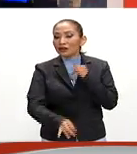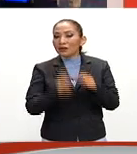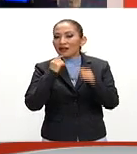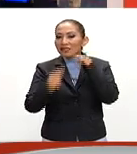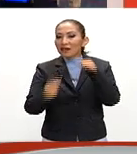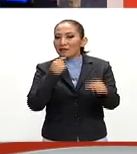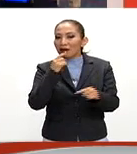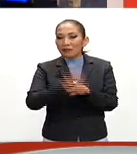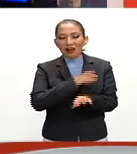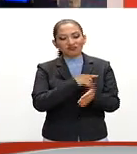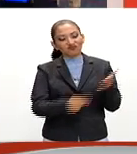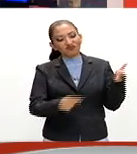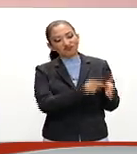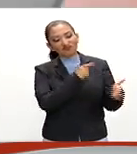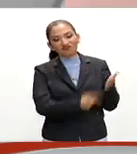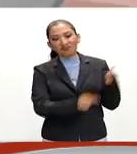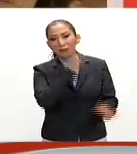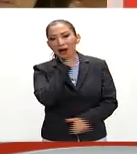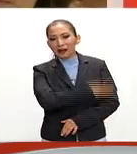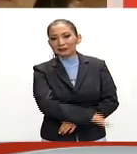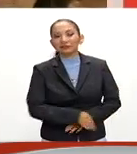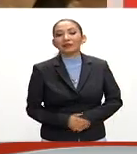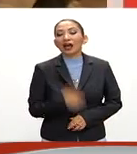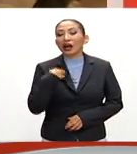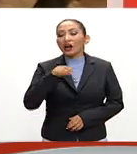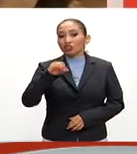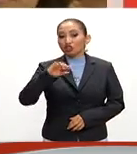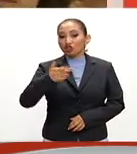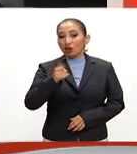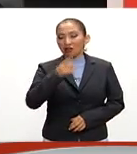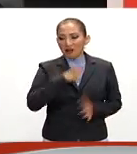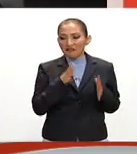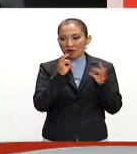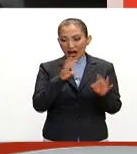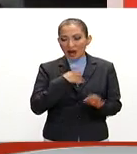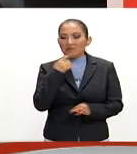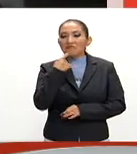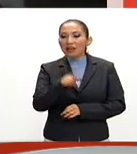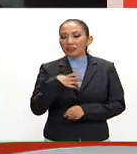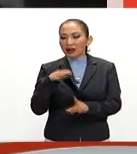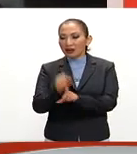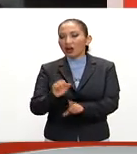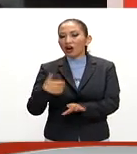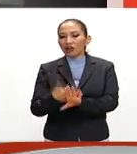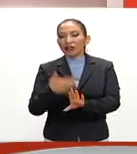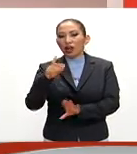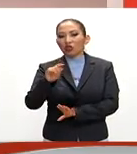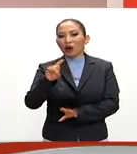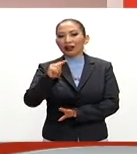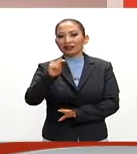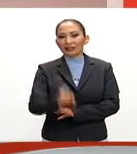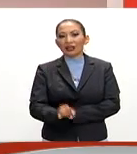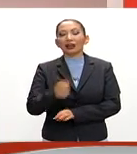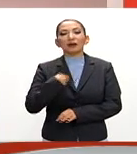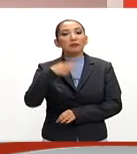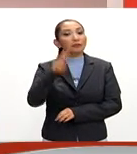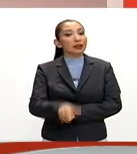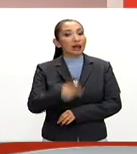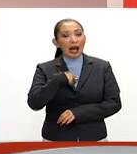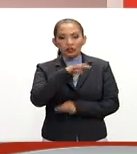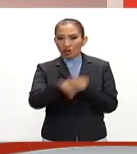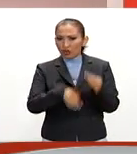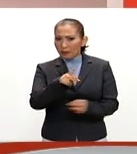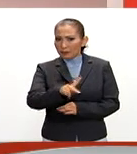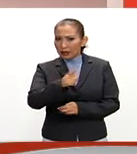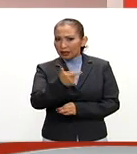marcado por las descalificaciones. Miguel Ángel Osorio Chong confirma hay orden de aprehensión contra Javier Duarte. Hay que dejar actuar a